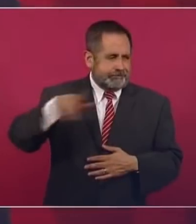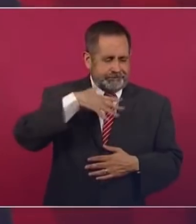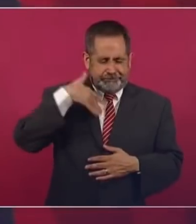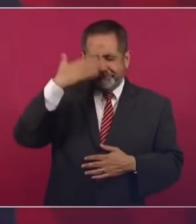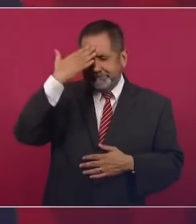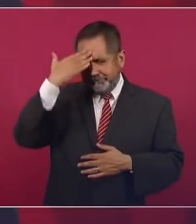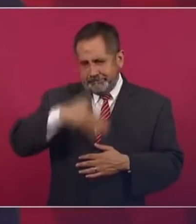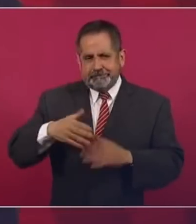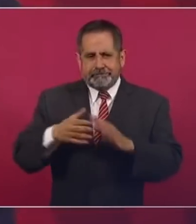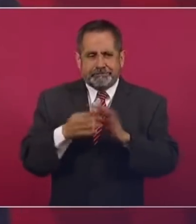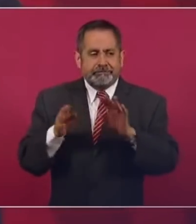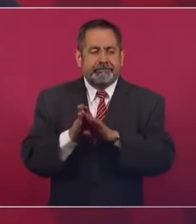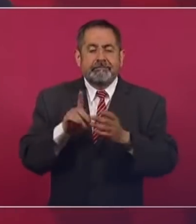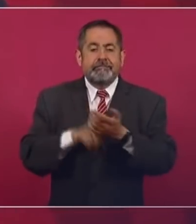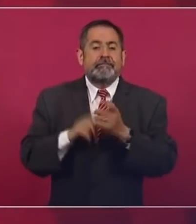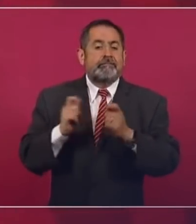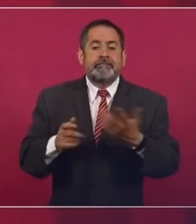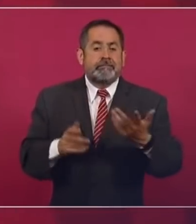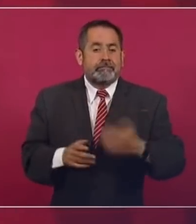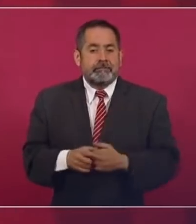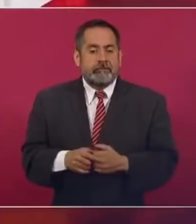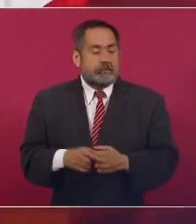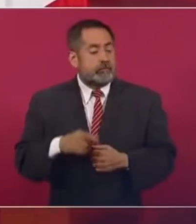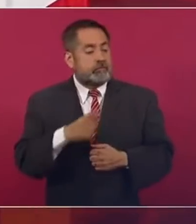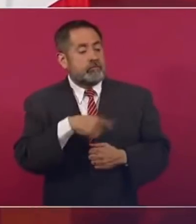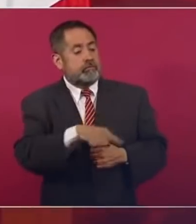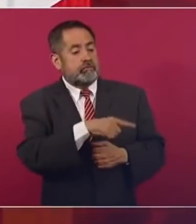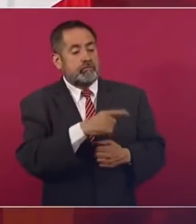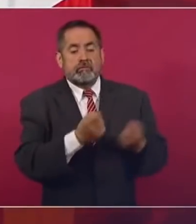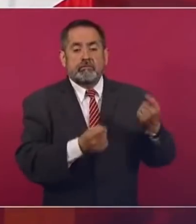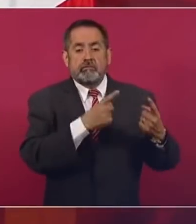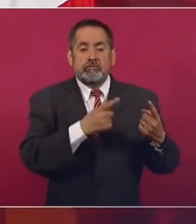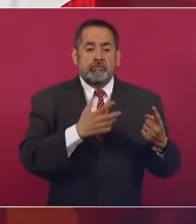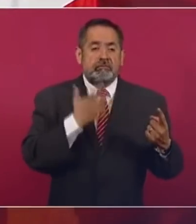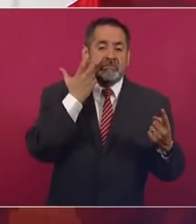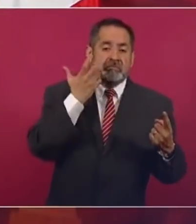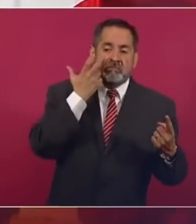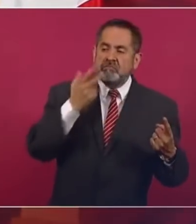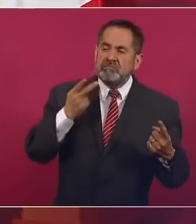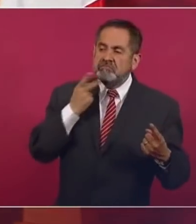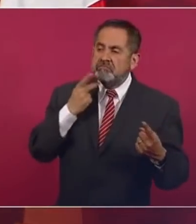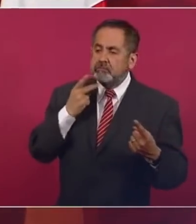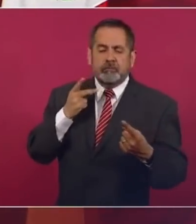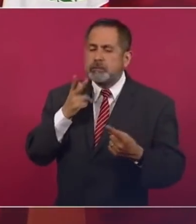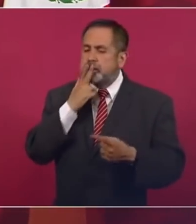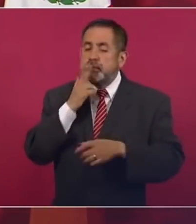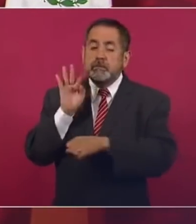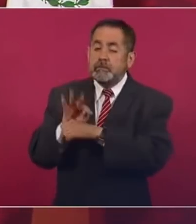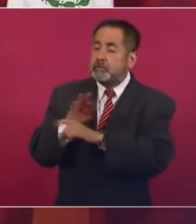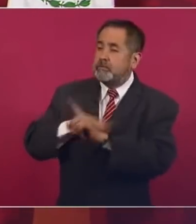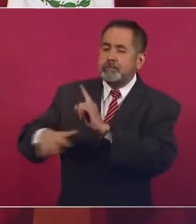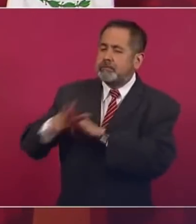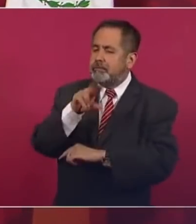Hay, con propósitos políticos no ambientalistas,